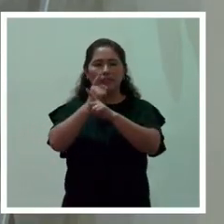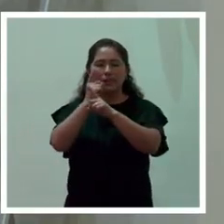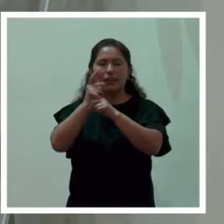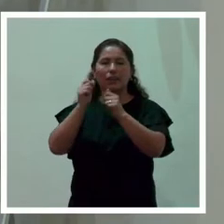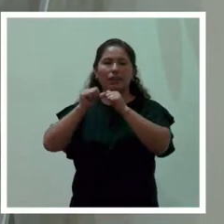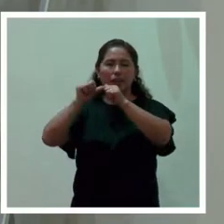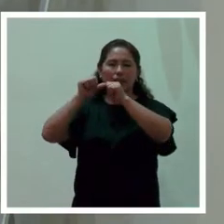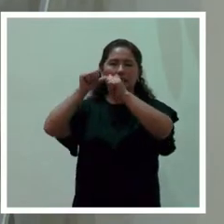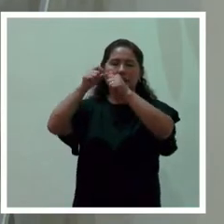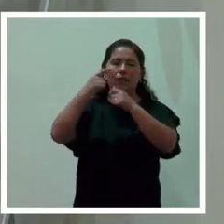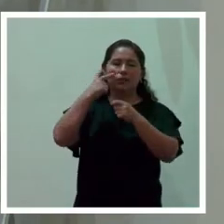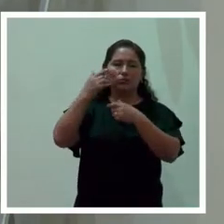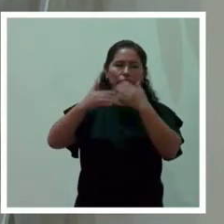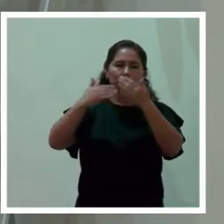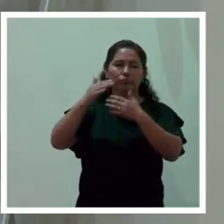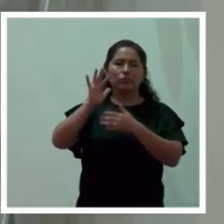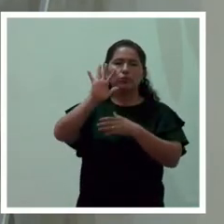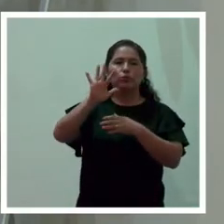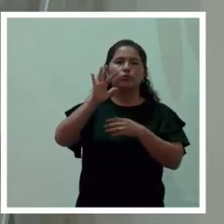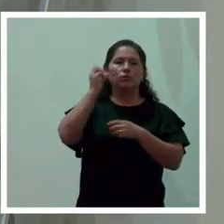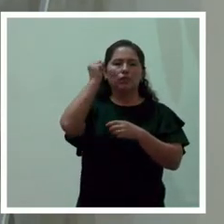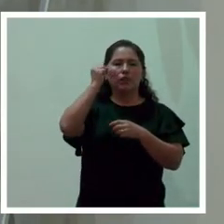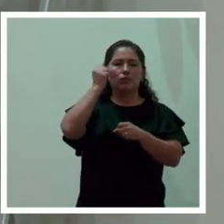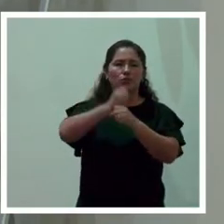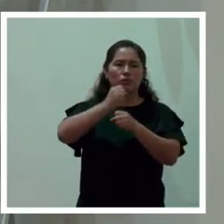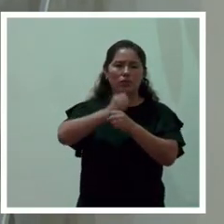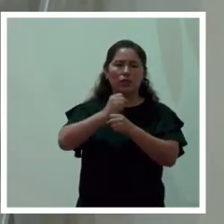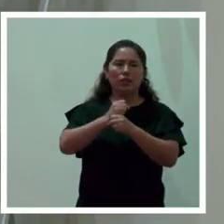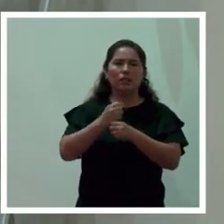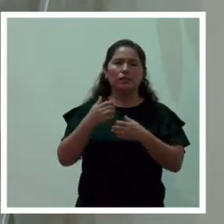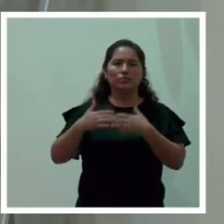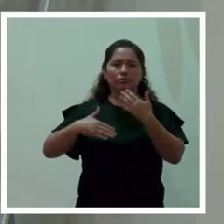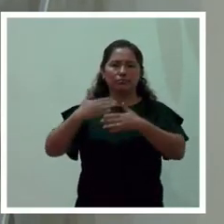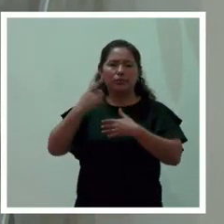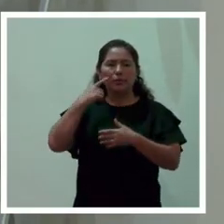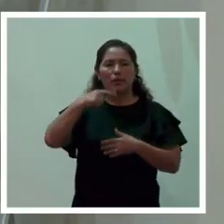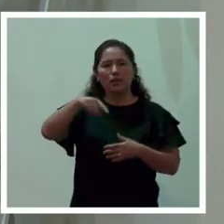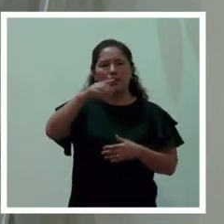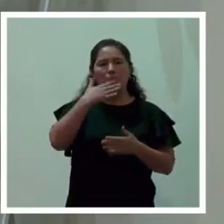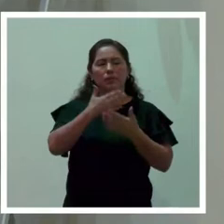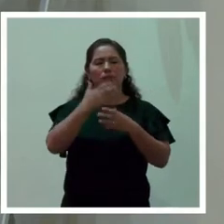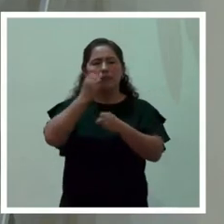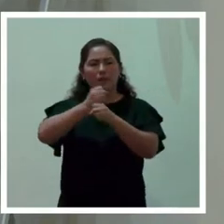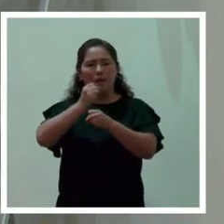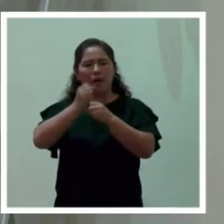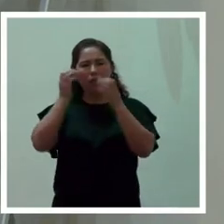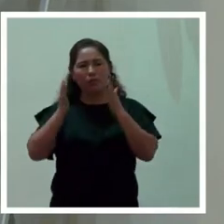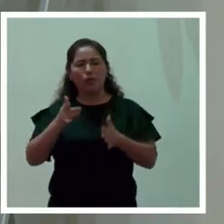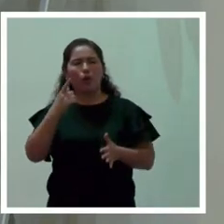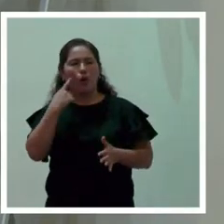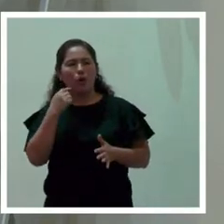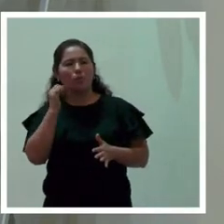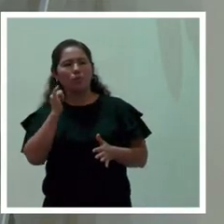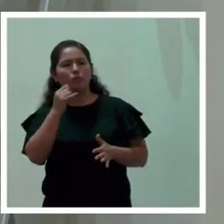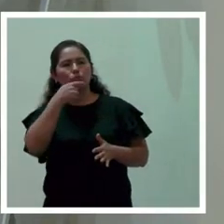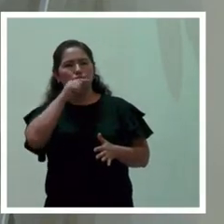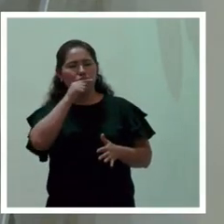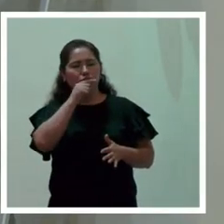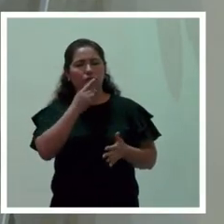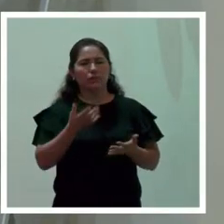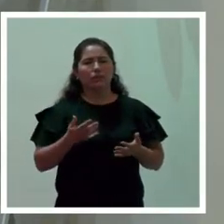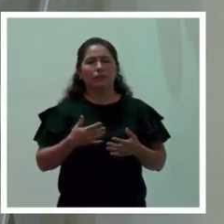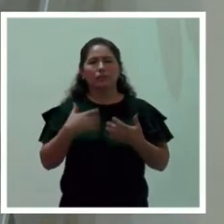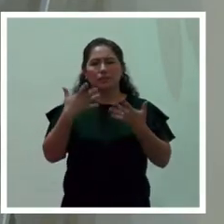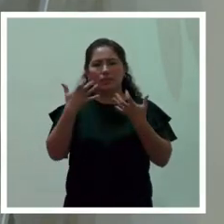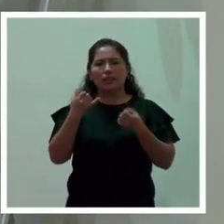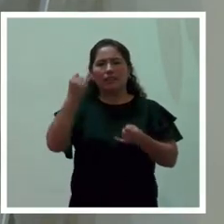seguir conociendo los derechos laborales en bien de los trabajadores hombres y mujeres quiero hacer